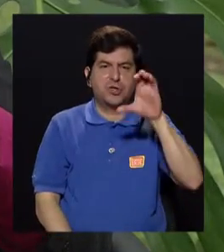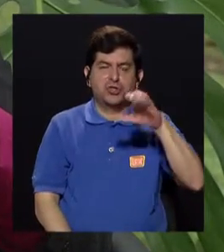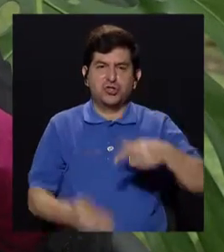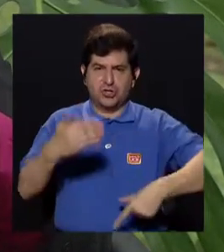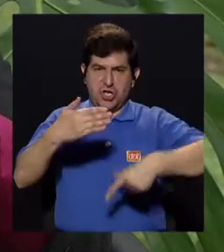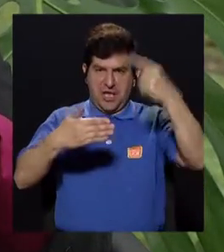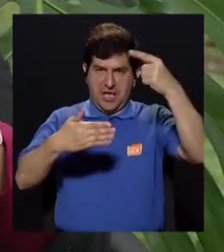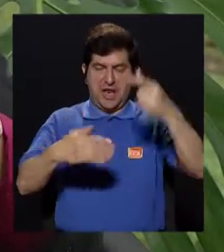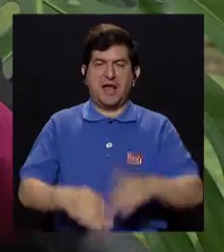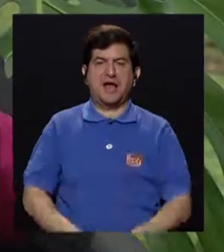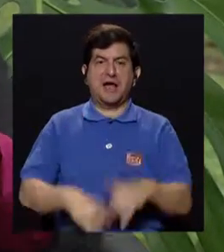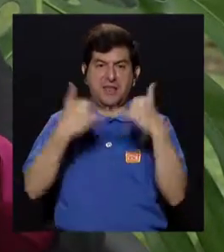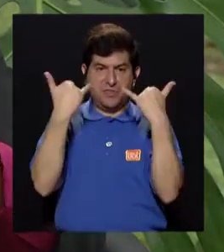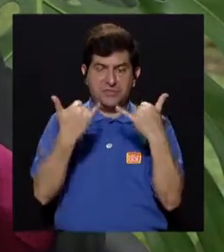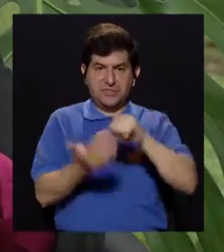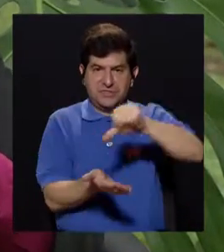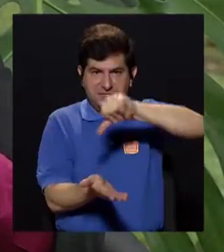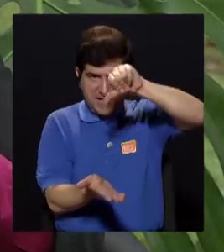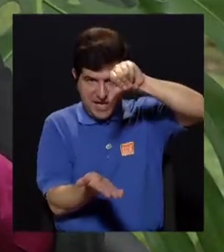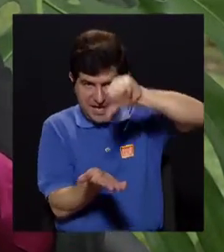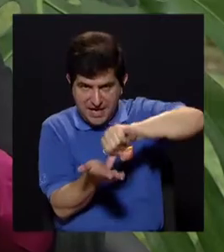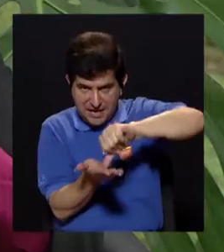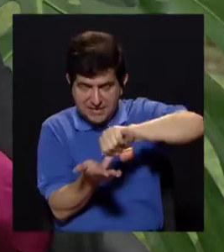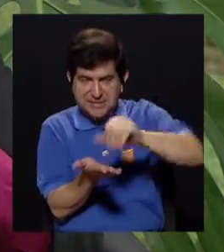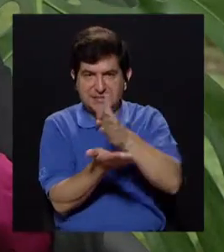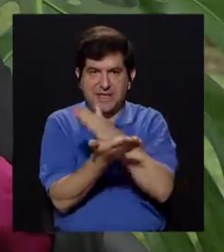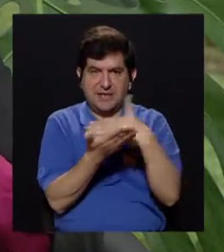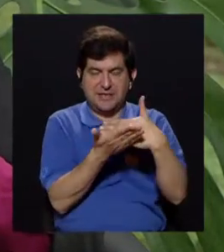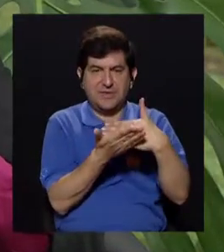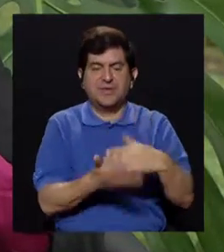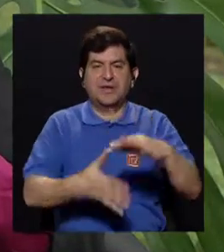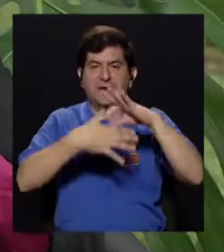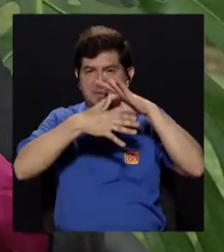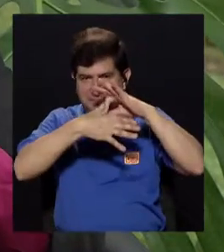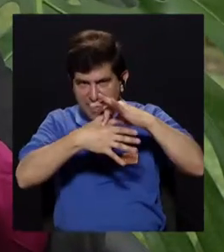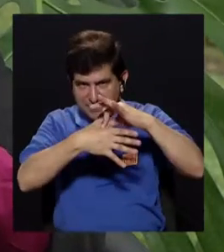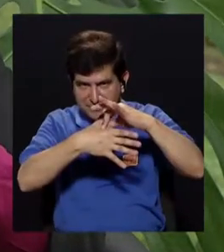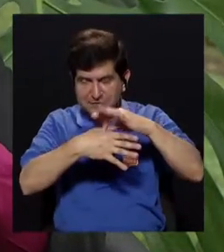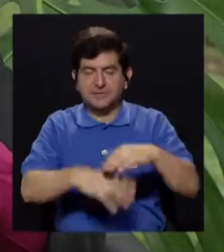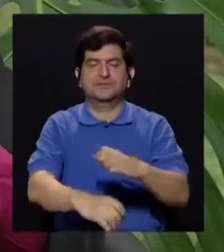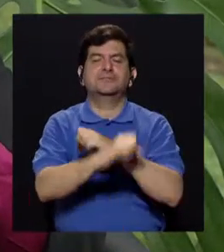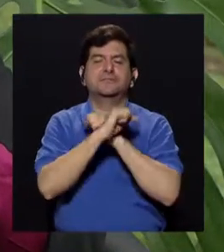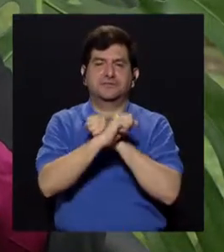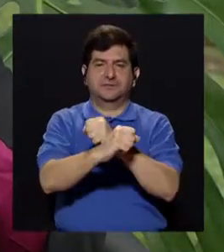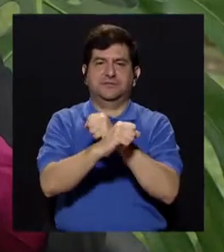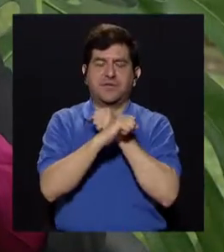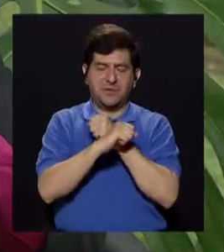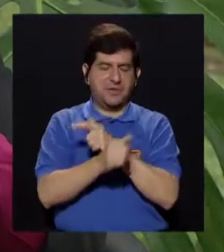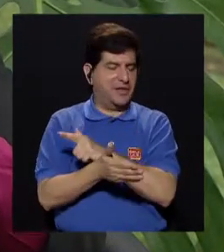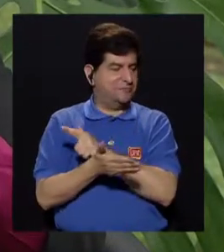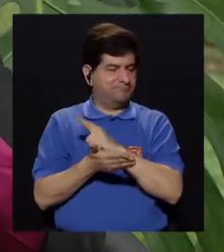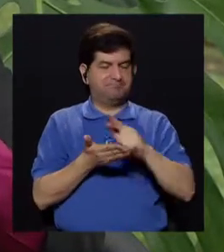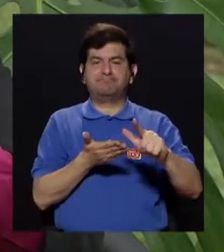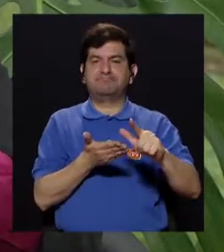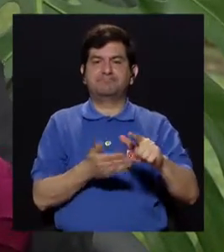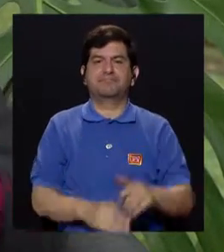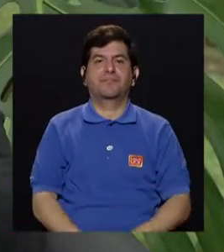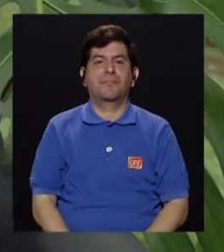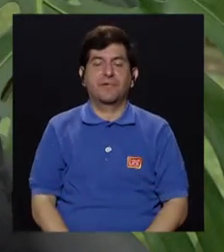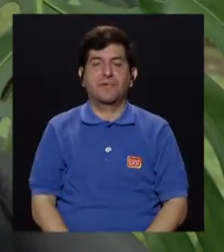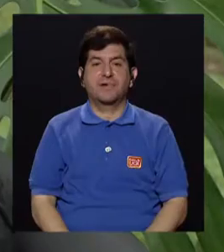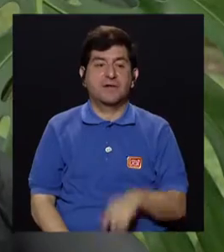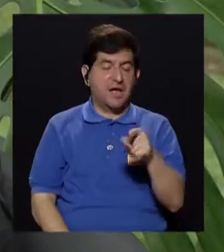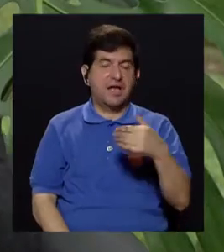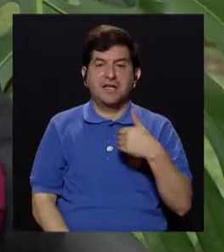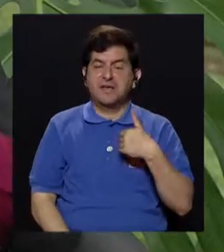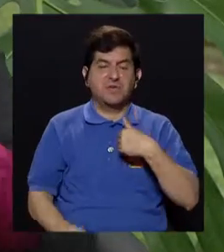100 grados o más llega al centro del pedacito de carne, estamos garantizando su inocuidad, o sea que no